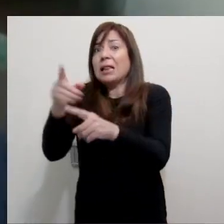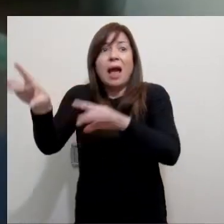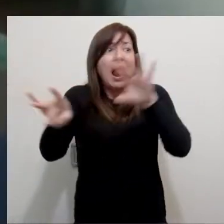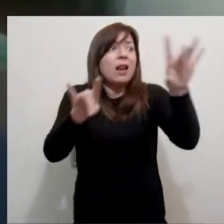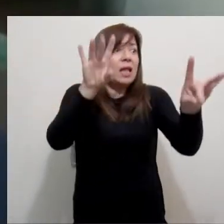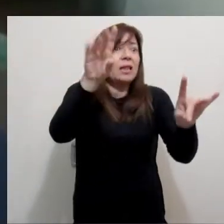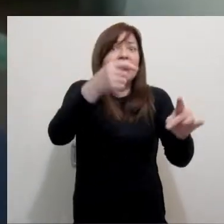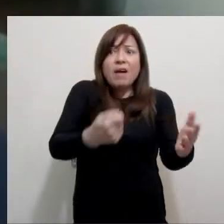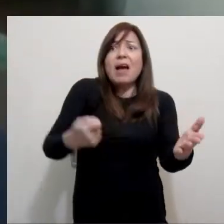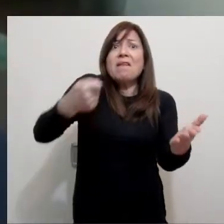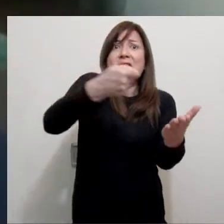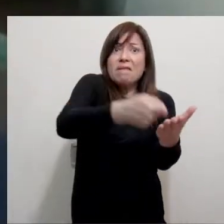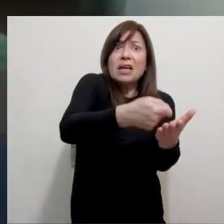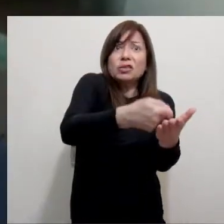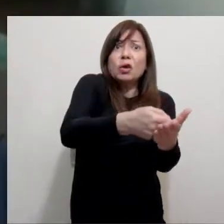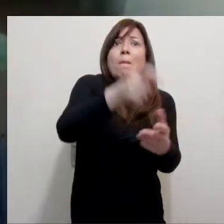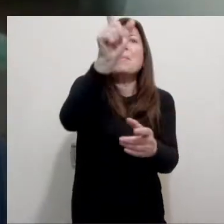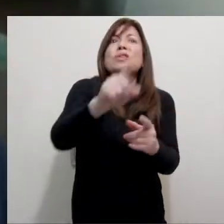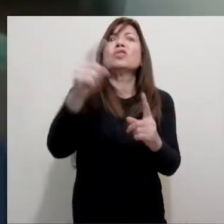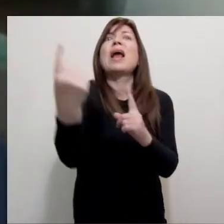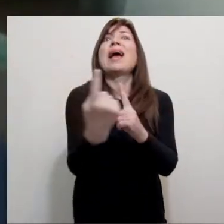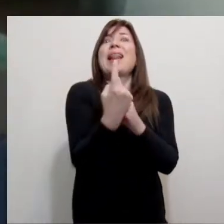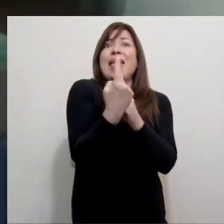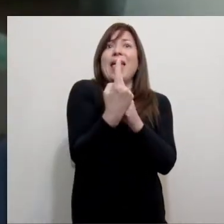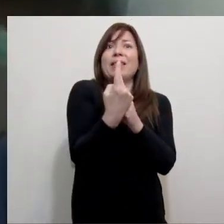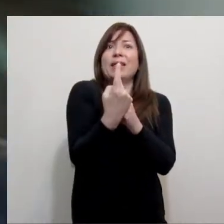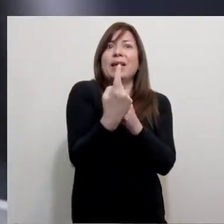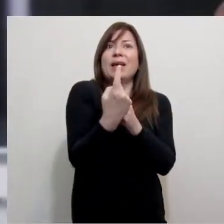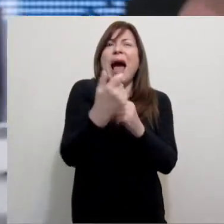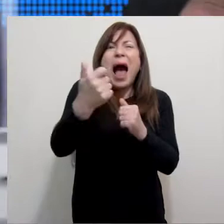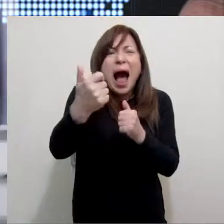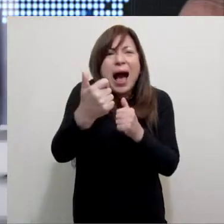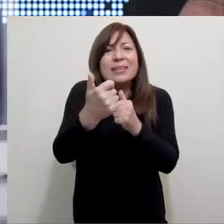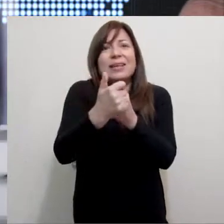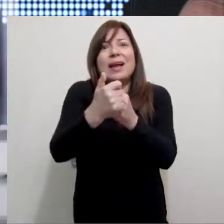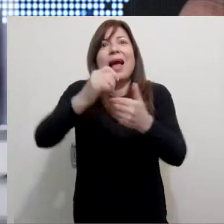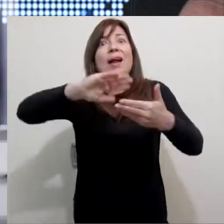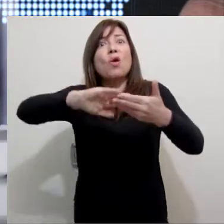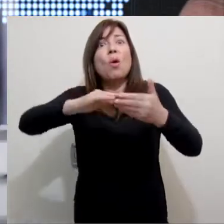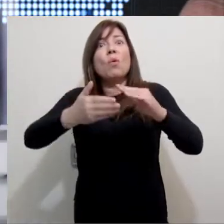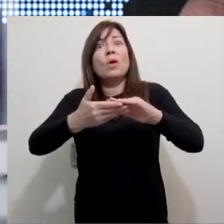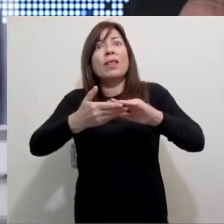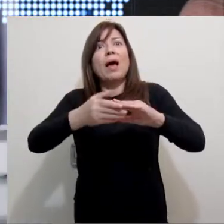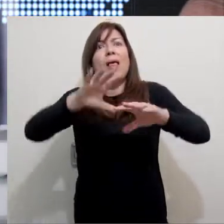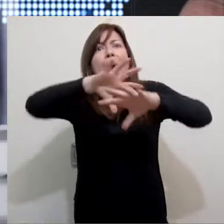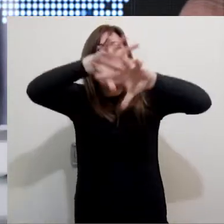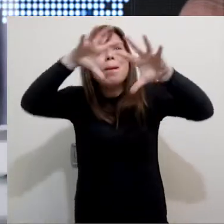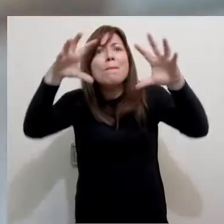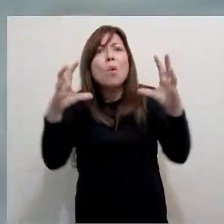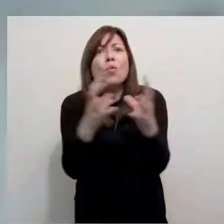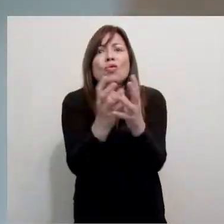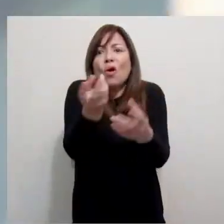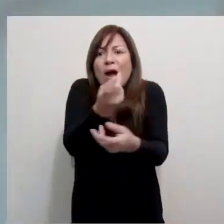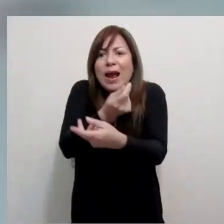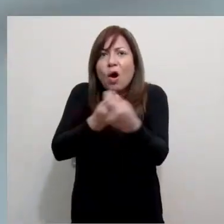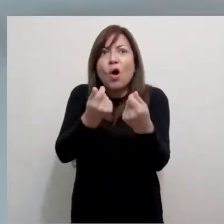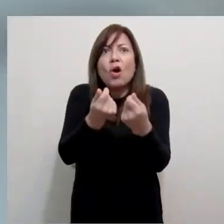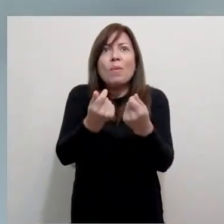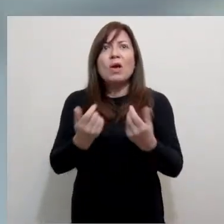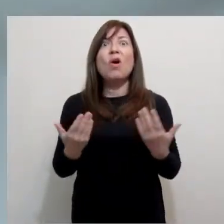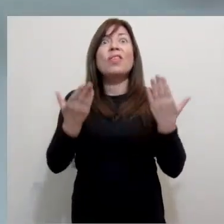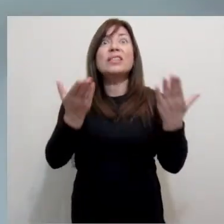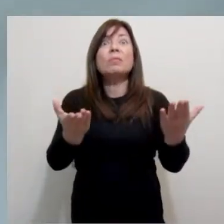las distintas alternativas de inversión entre los ahorrantes, acercar a la comunidad al mundo